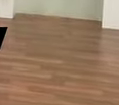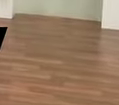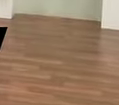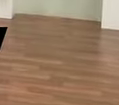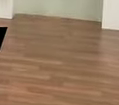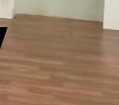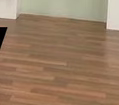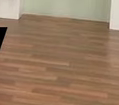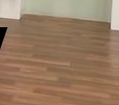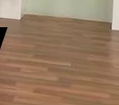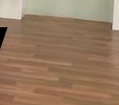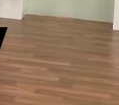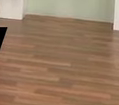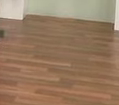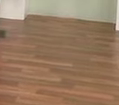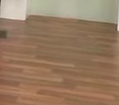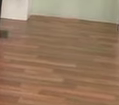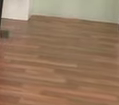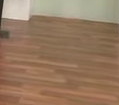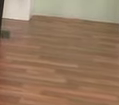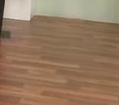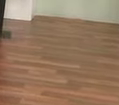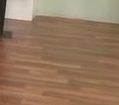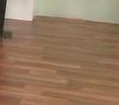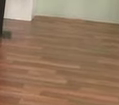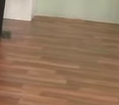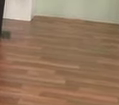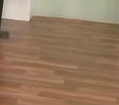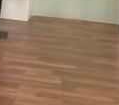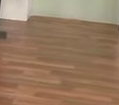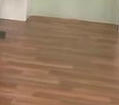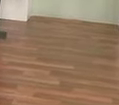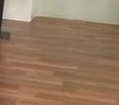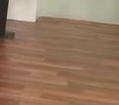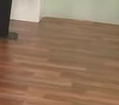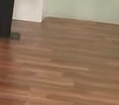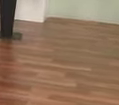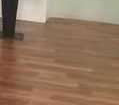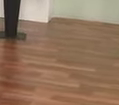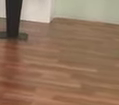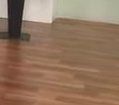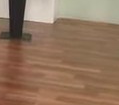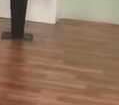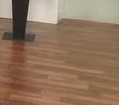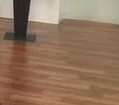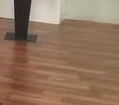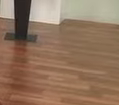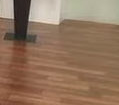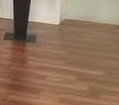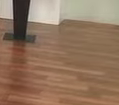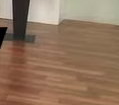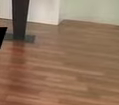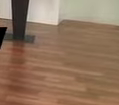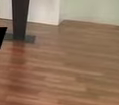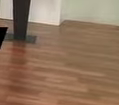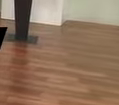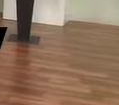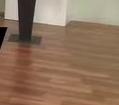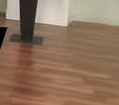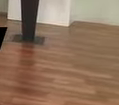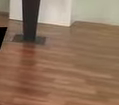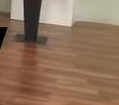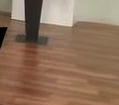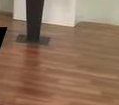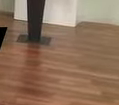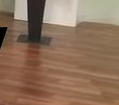a la calle de Bucareli, al edificio de El Buen Tono o conocido también como el edificio de la mascota. ¿Cómo ves, Frank? Así es, ahí justo con Abraham González,